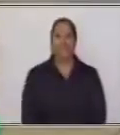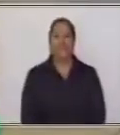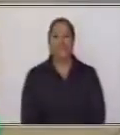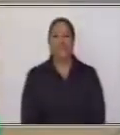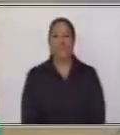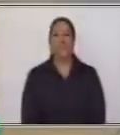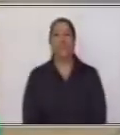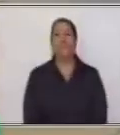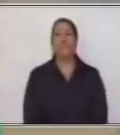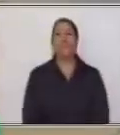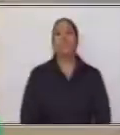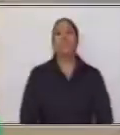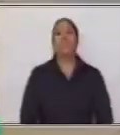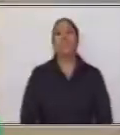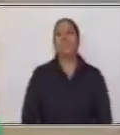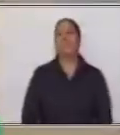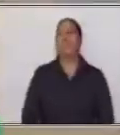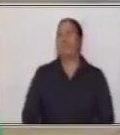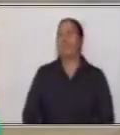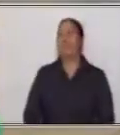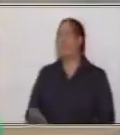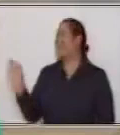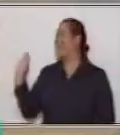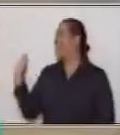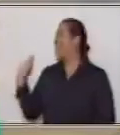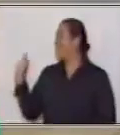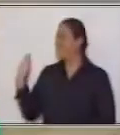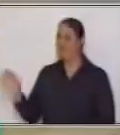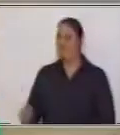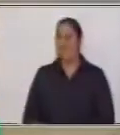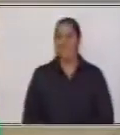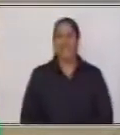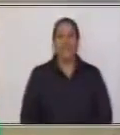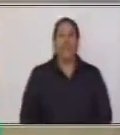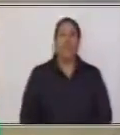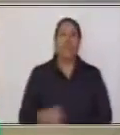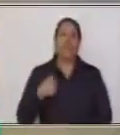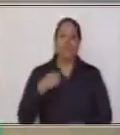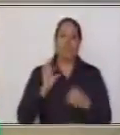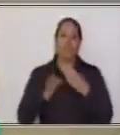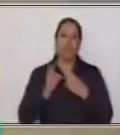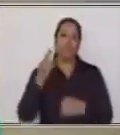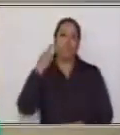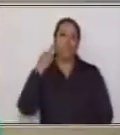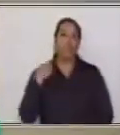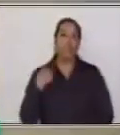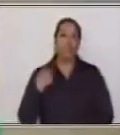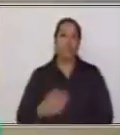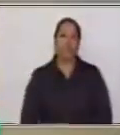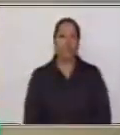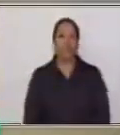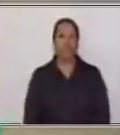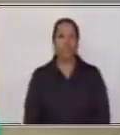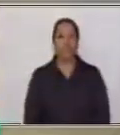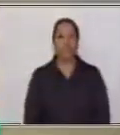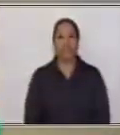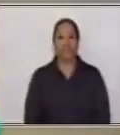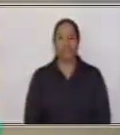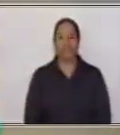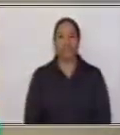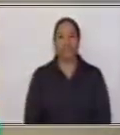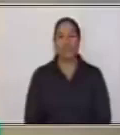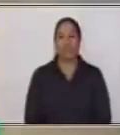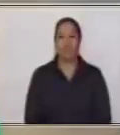En la traducción, nos acompaña Ruth. Muy bien. Vamos a iniciar.